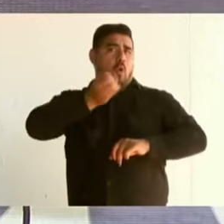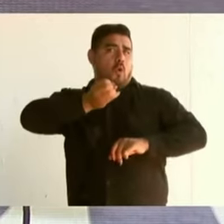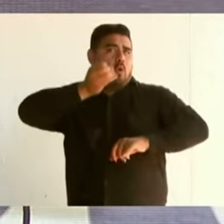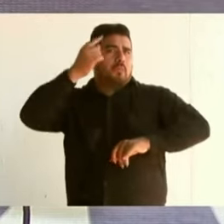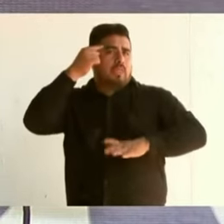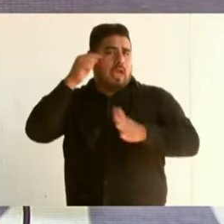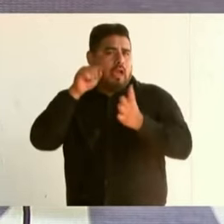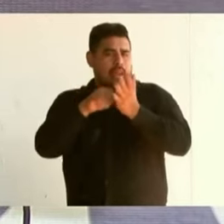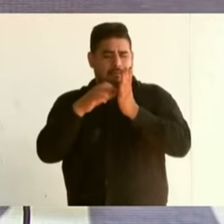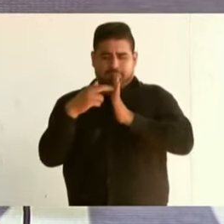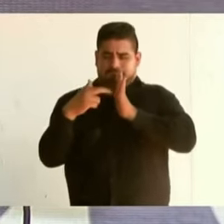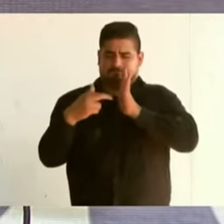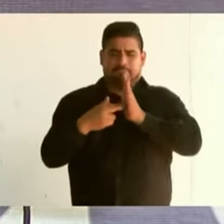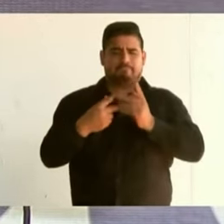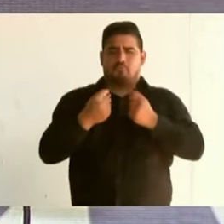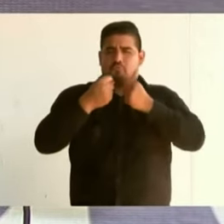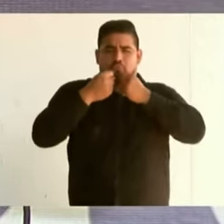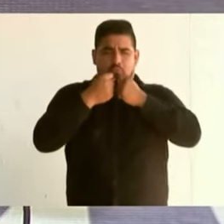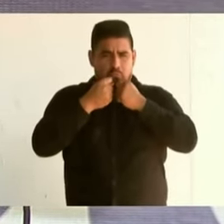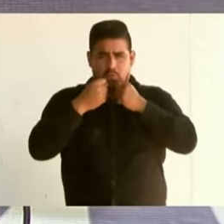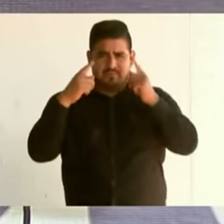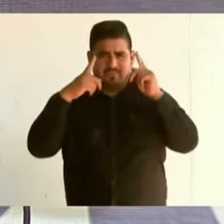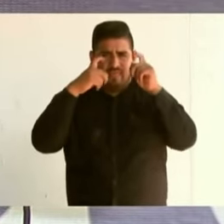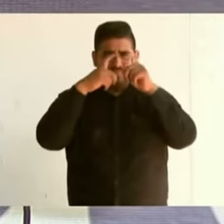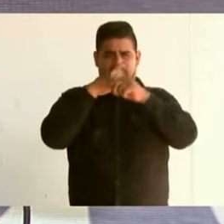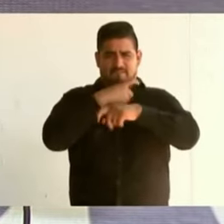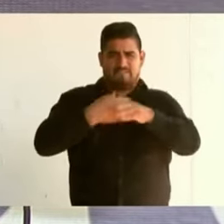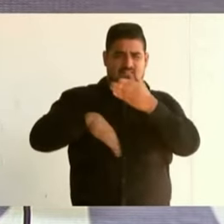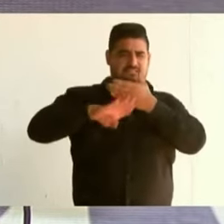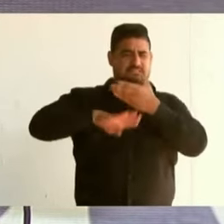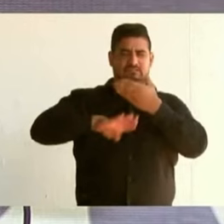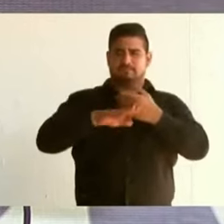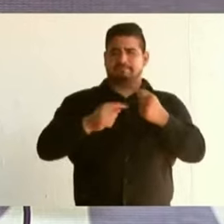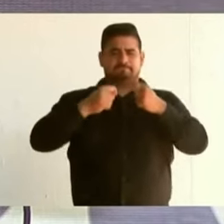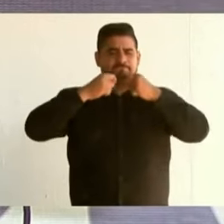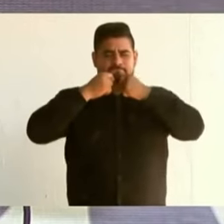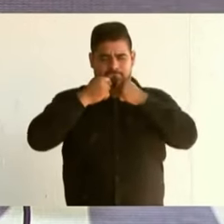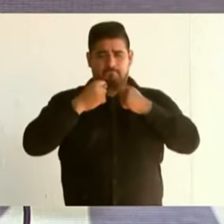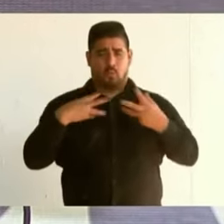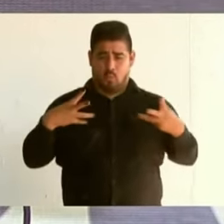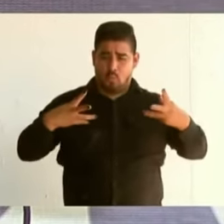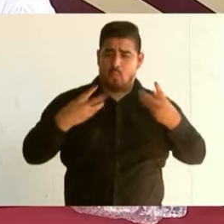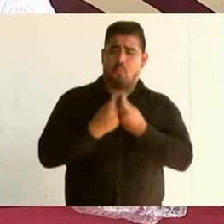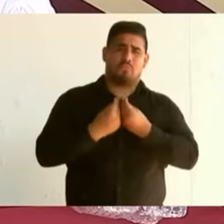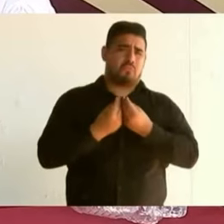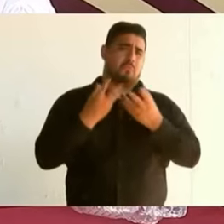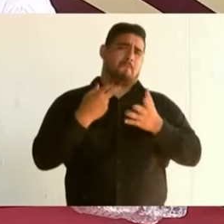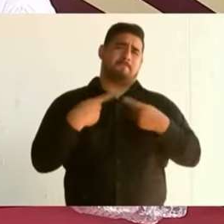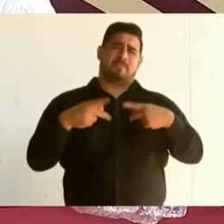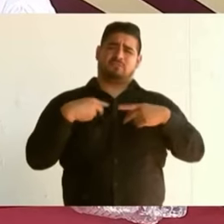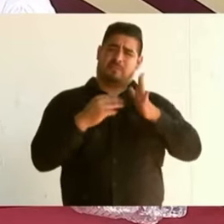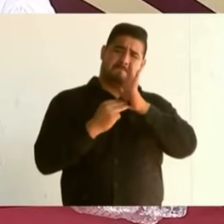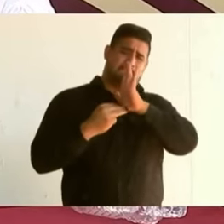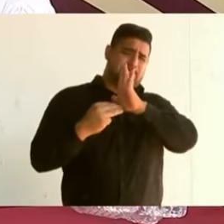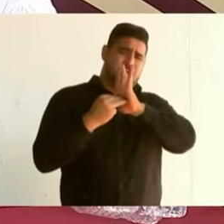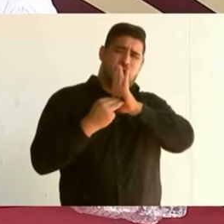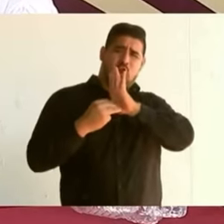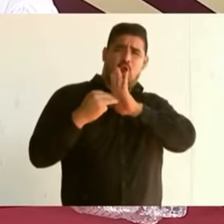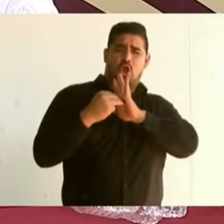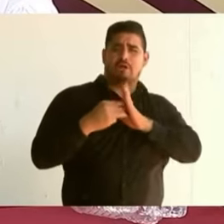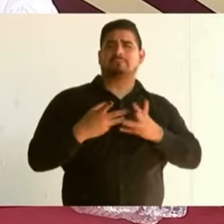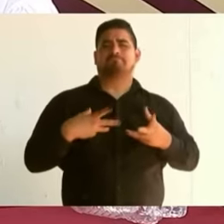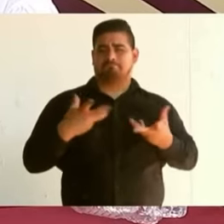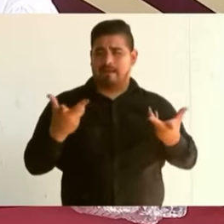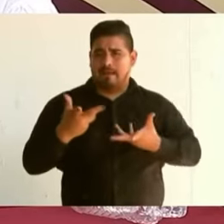por más difícil que haya sido la ofensiva. Junto con millones, ha logrado lo